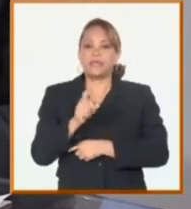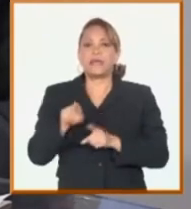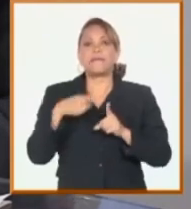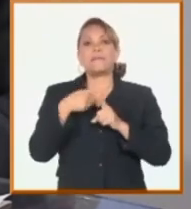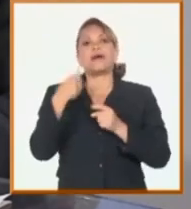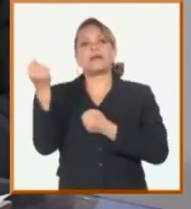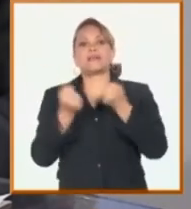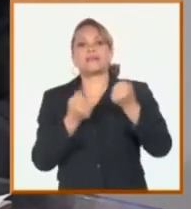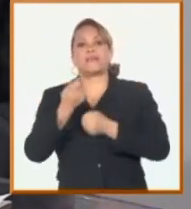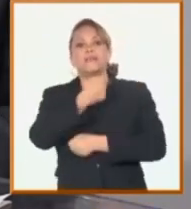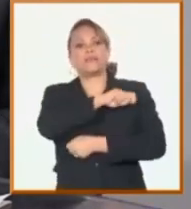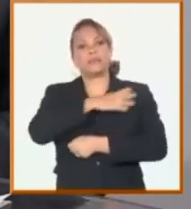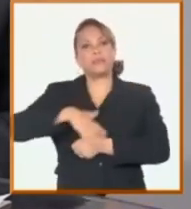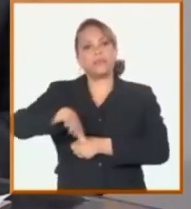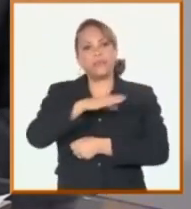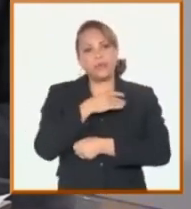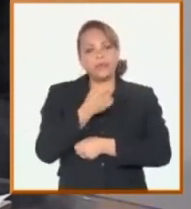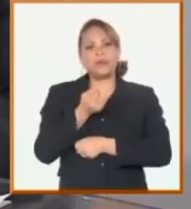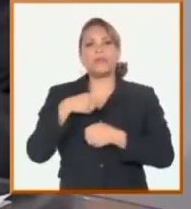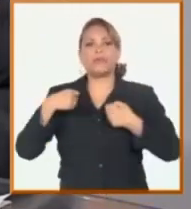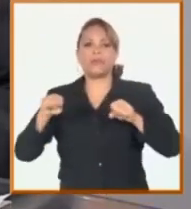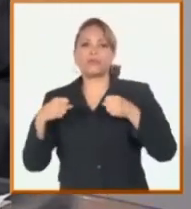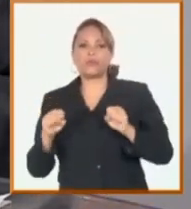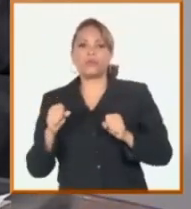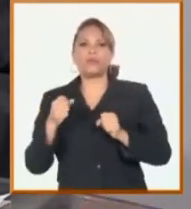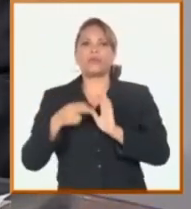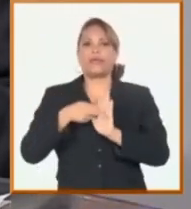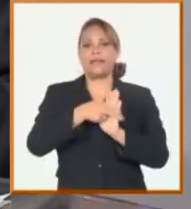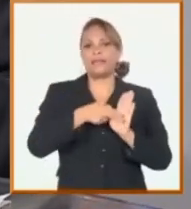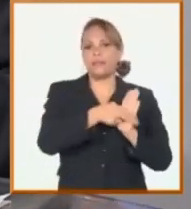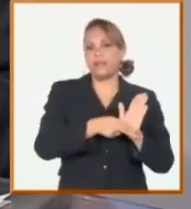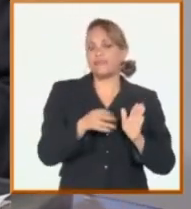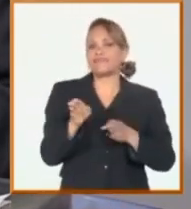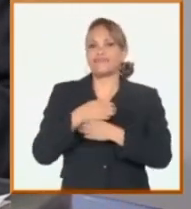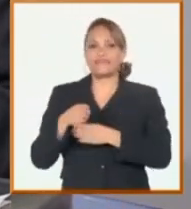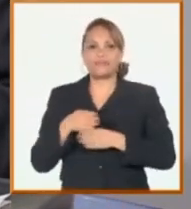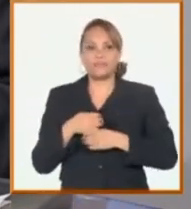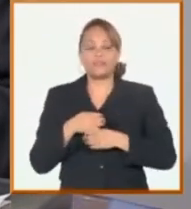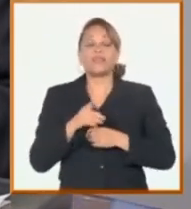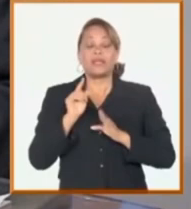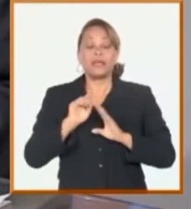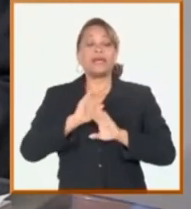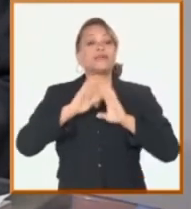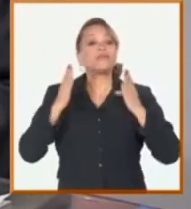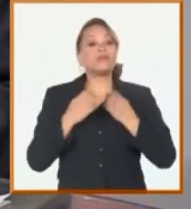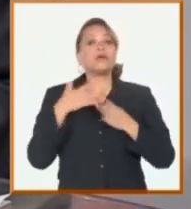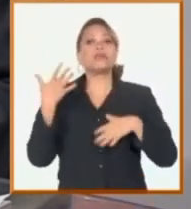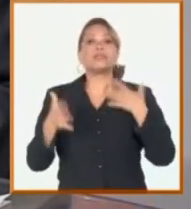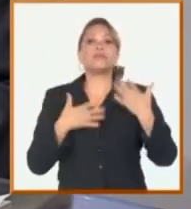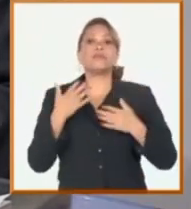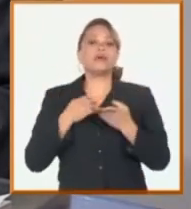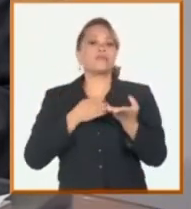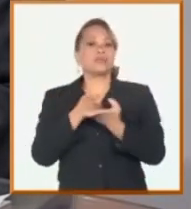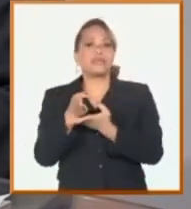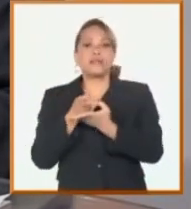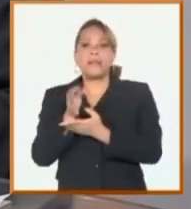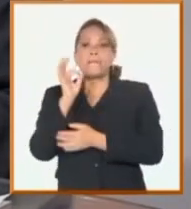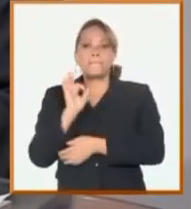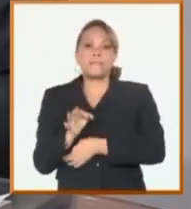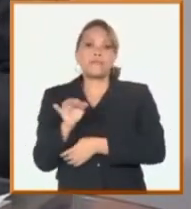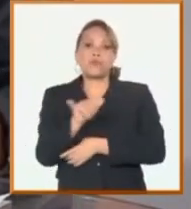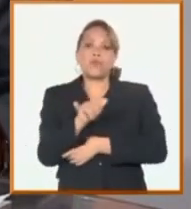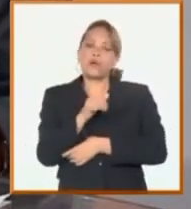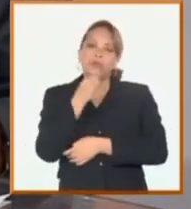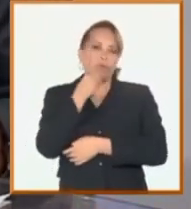carretera, sea, transporte automotor, transporte ferroviario. O sea, evidentemente en ese tipo de actividad no podremos mantener los mismos niveles que venimos